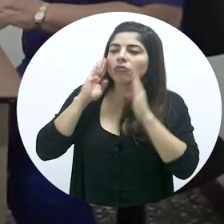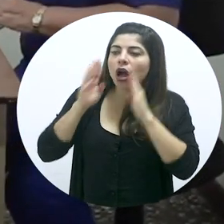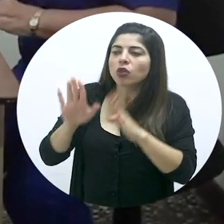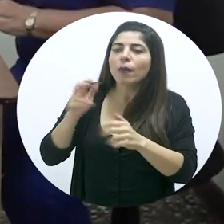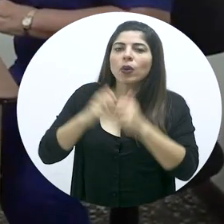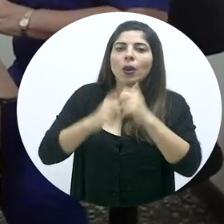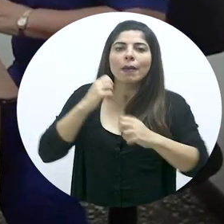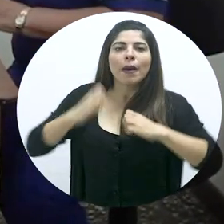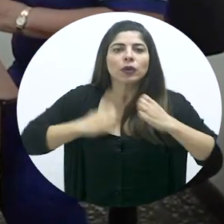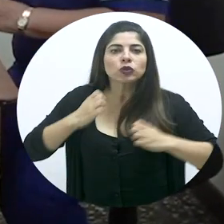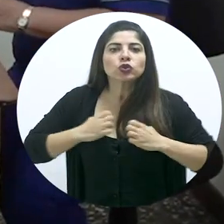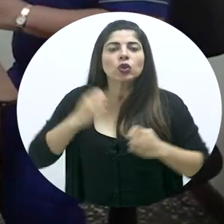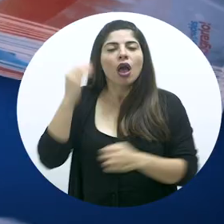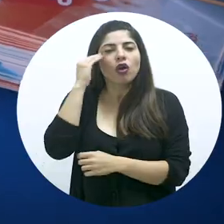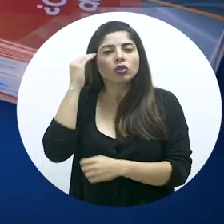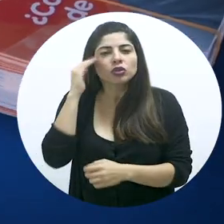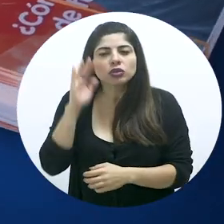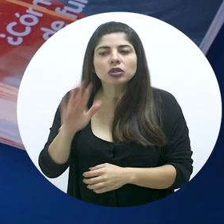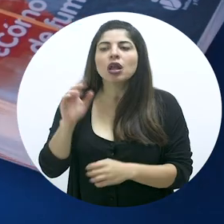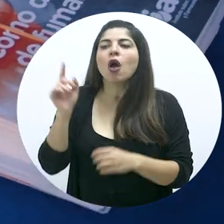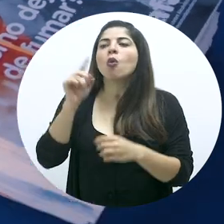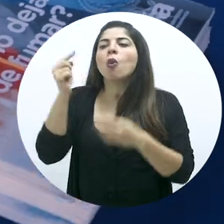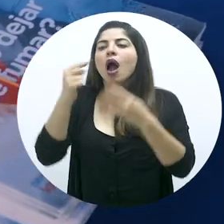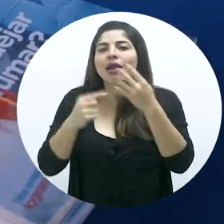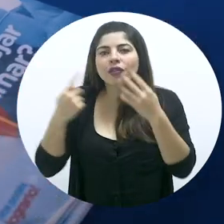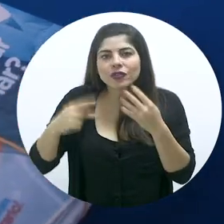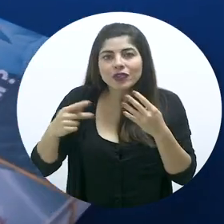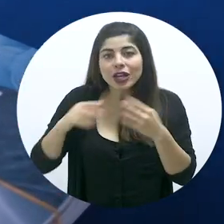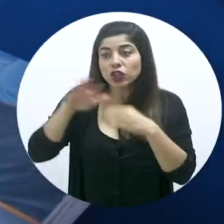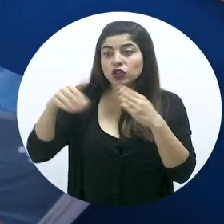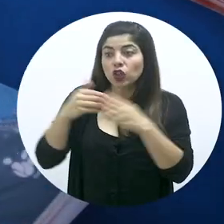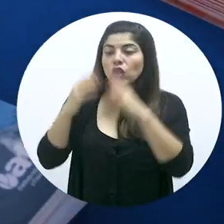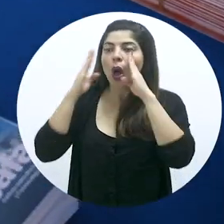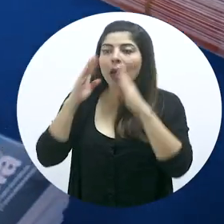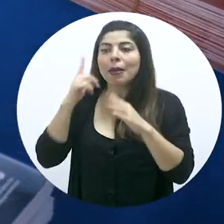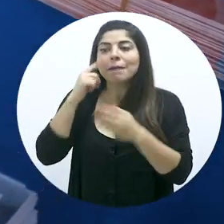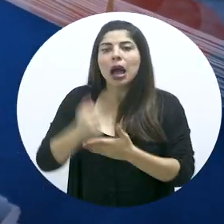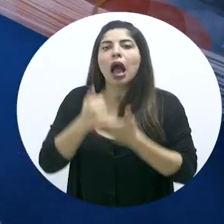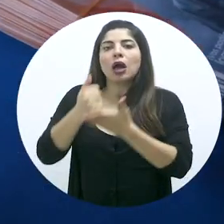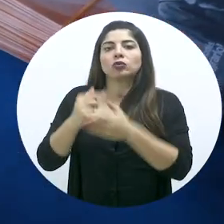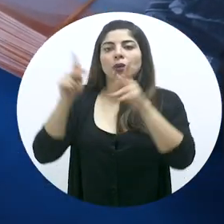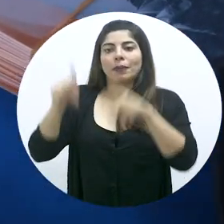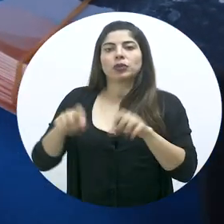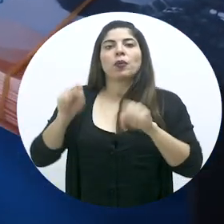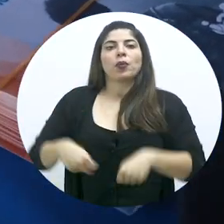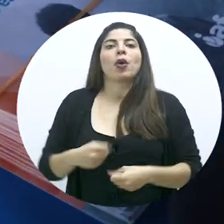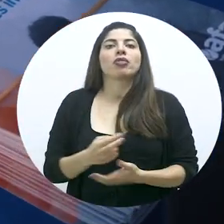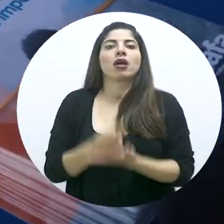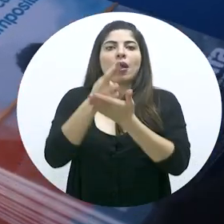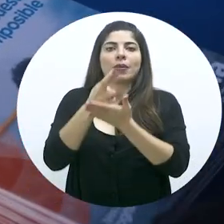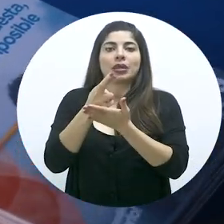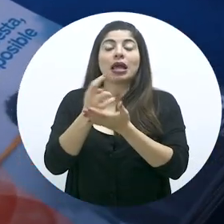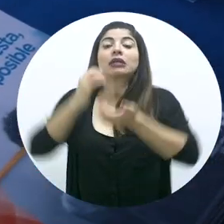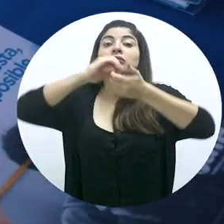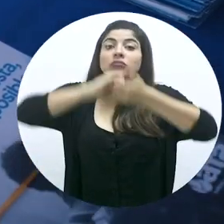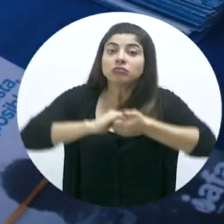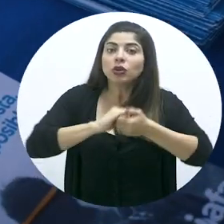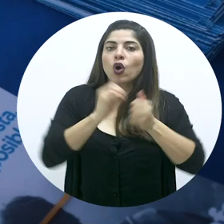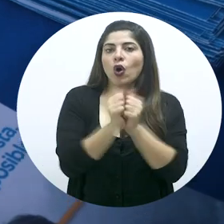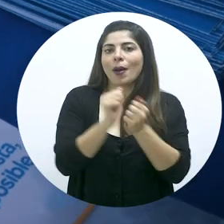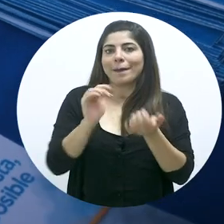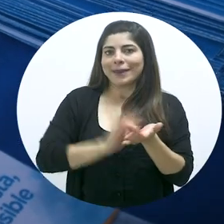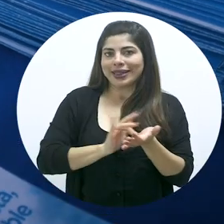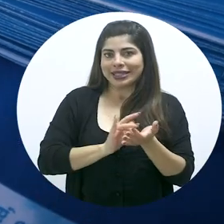emocionales, las comisiones, los factores de riesgo, para ayudar a que las personas se rehabiliten de la mano con